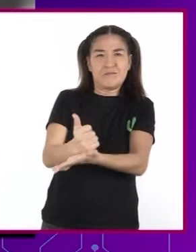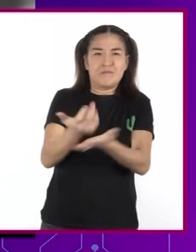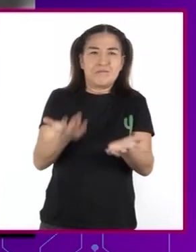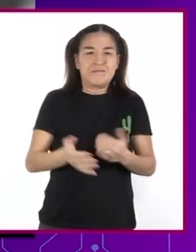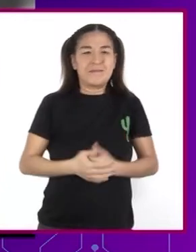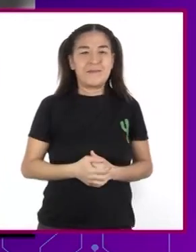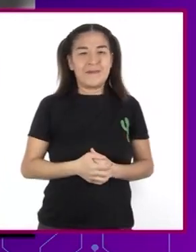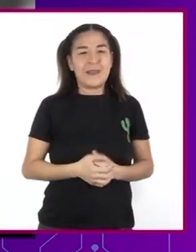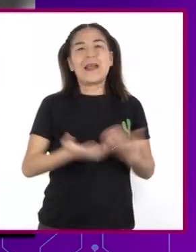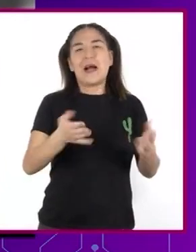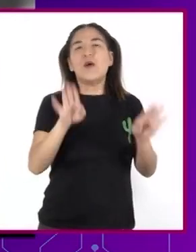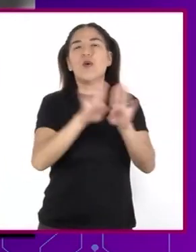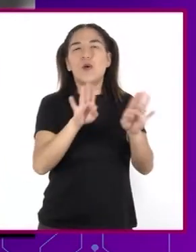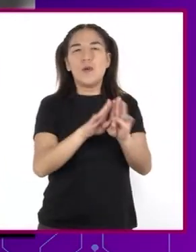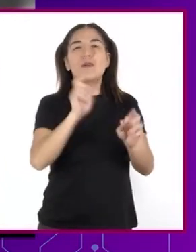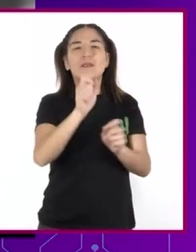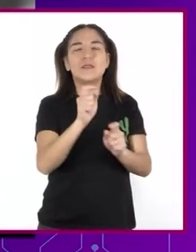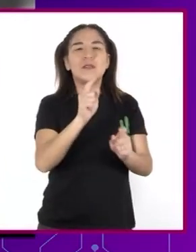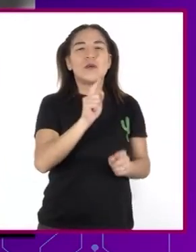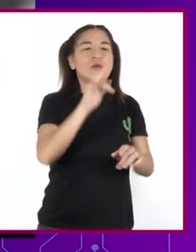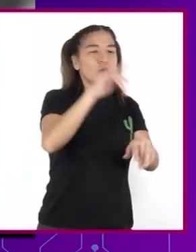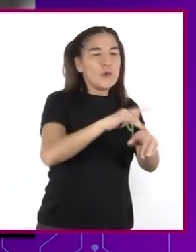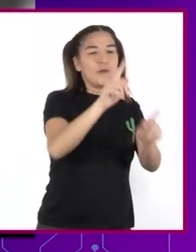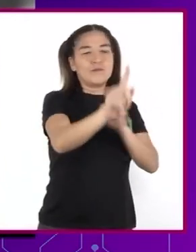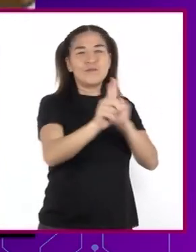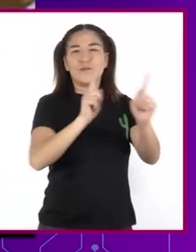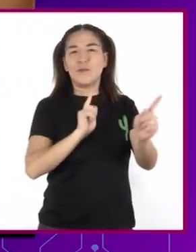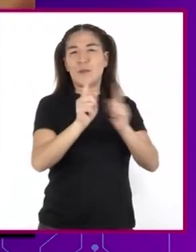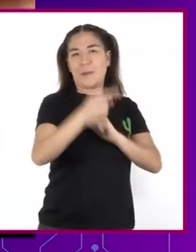Podemos Podemos alternar La representación Del grupo